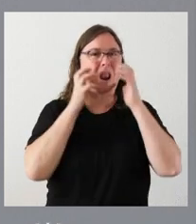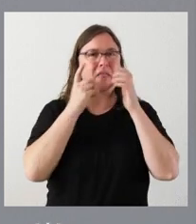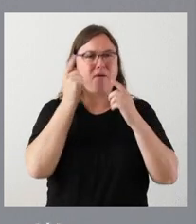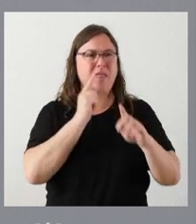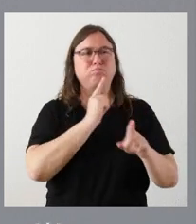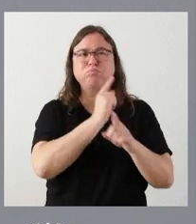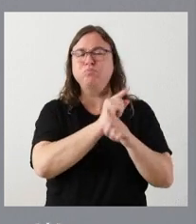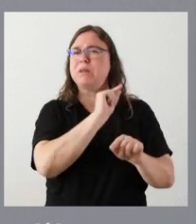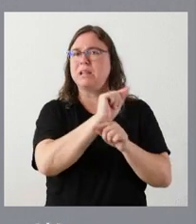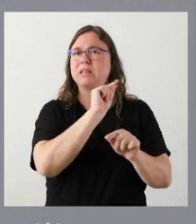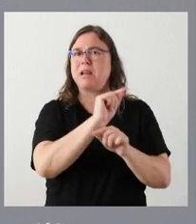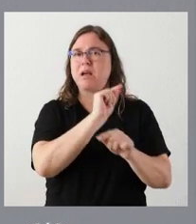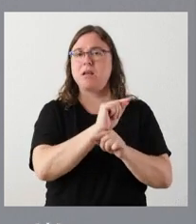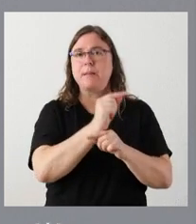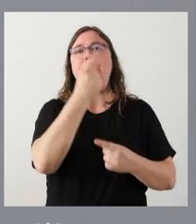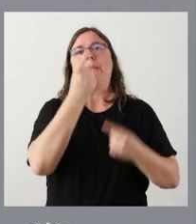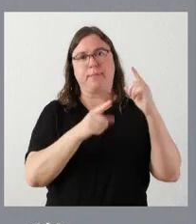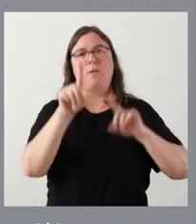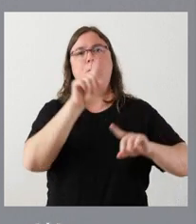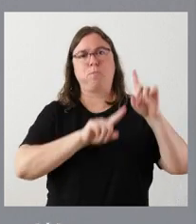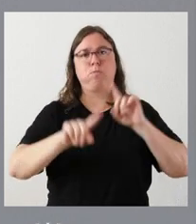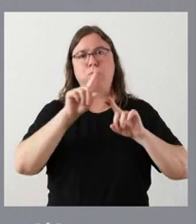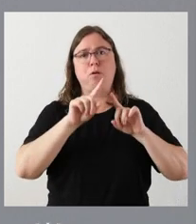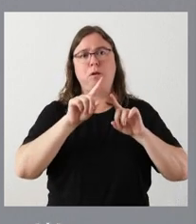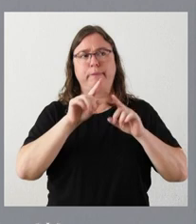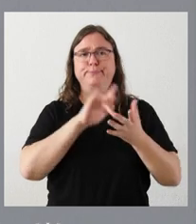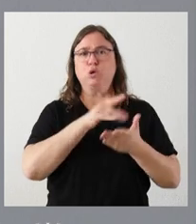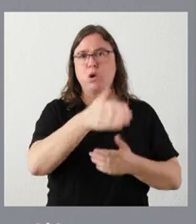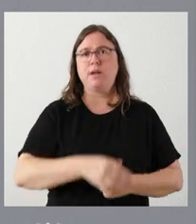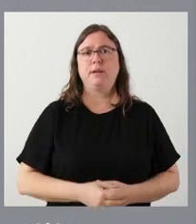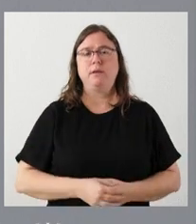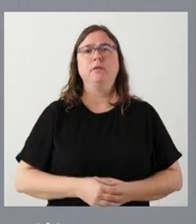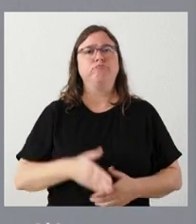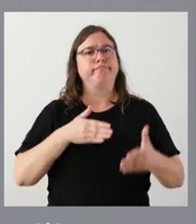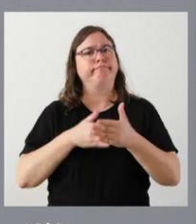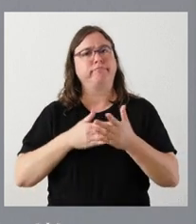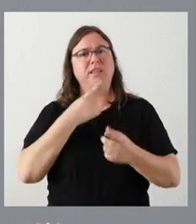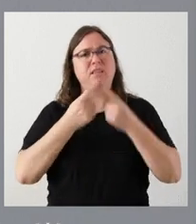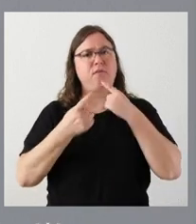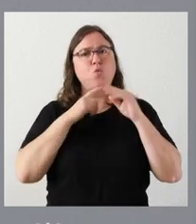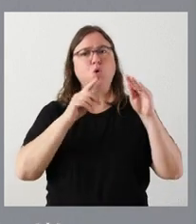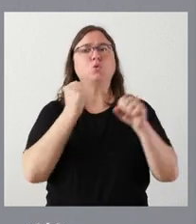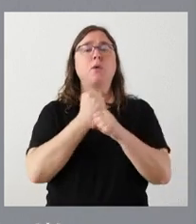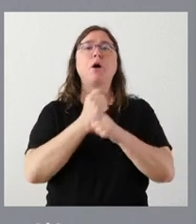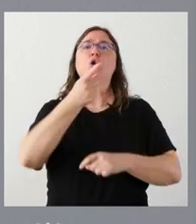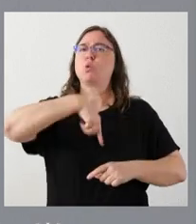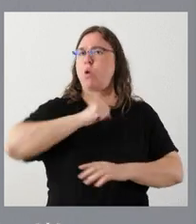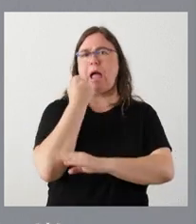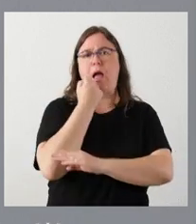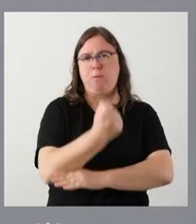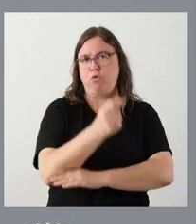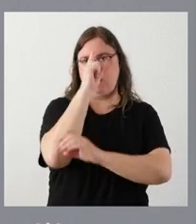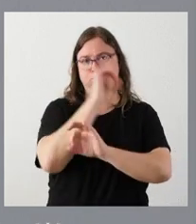son exentas de algunos de los problemas que viene atravesando y que dificultan su actividad. Nosotros apoyamos claramente